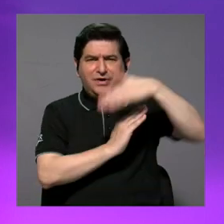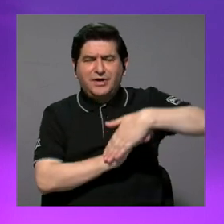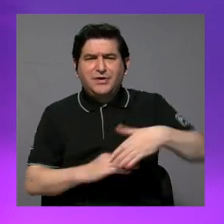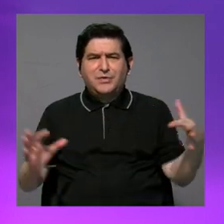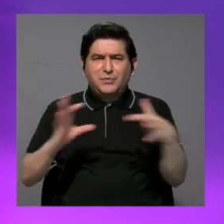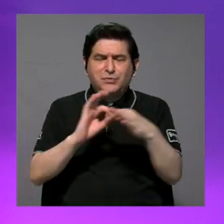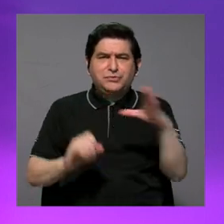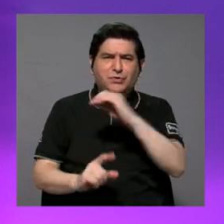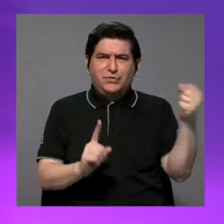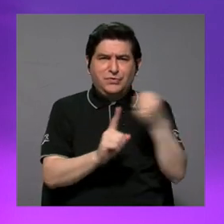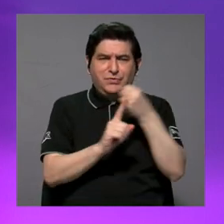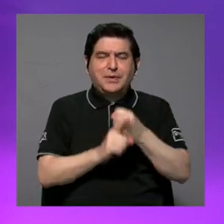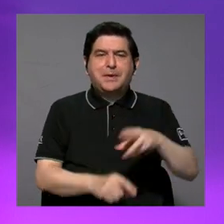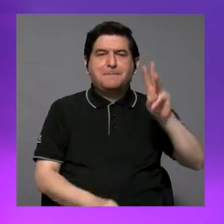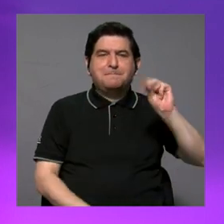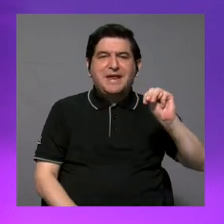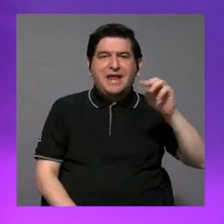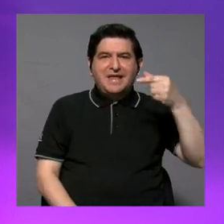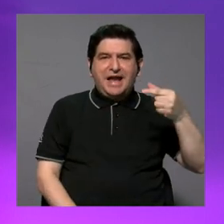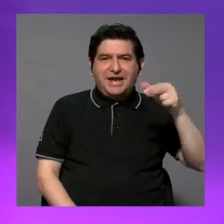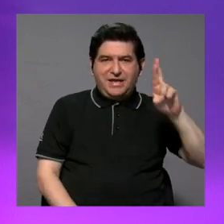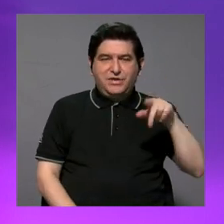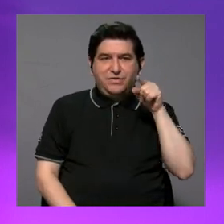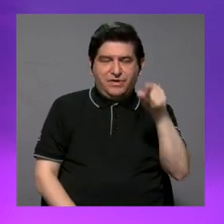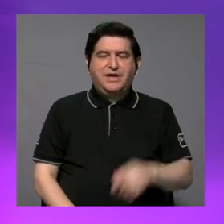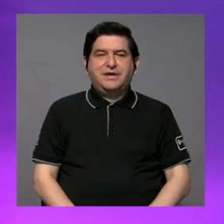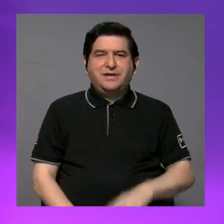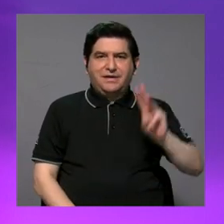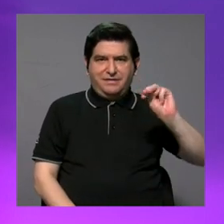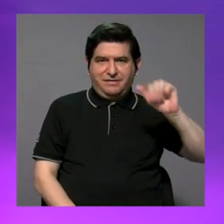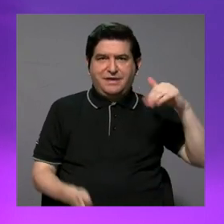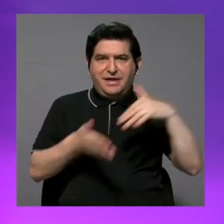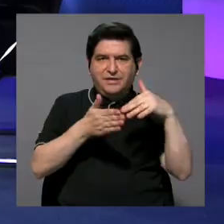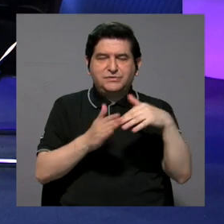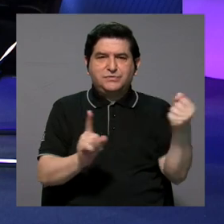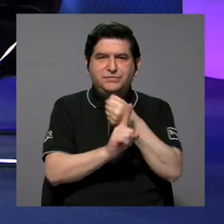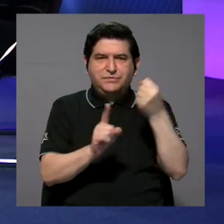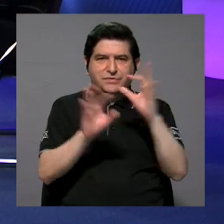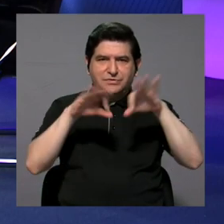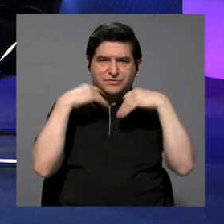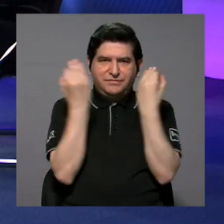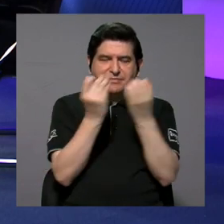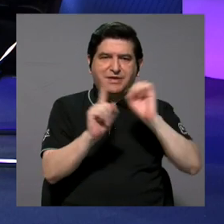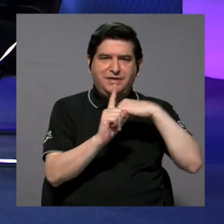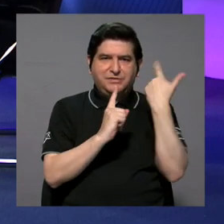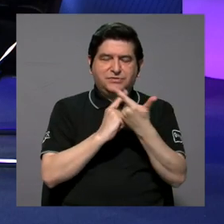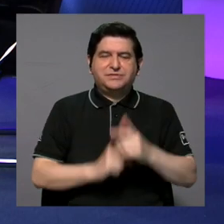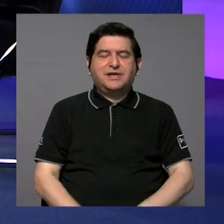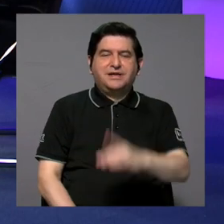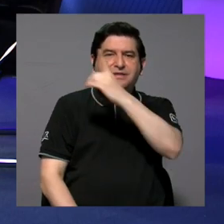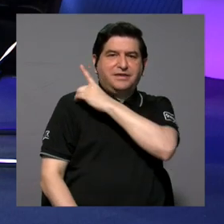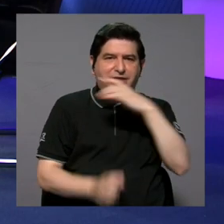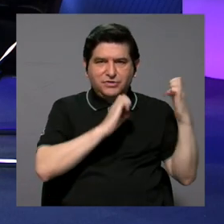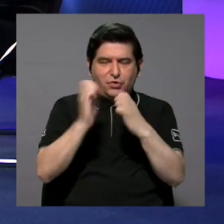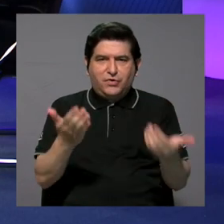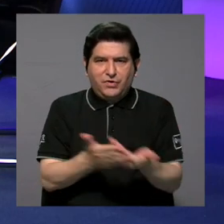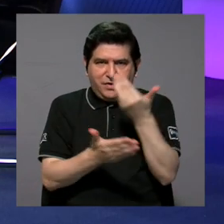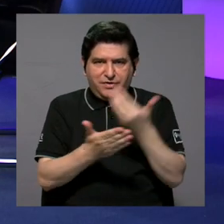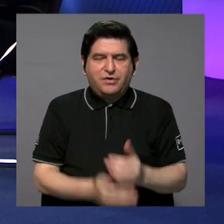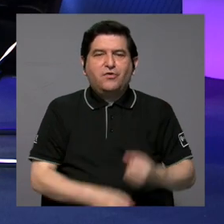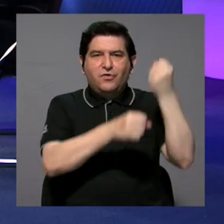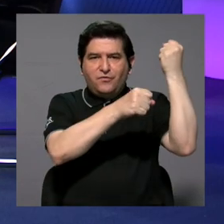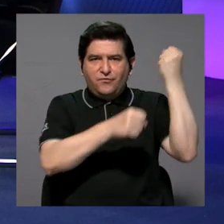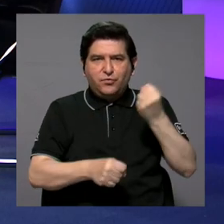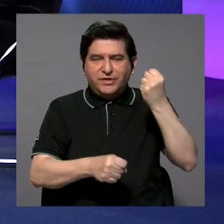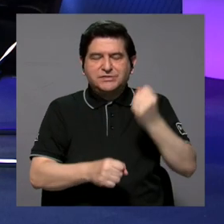Recibimos a la señora Milena Grillo Rivera, ella es máster en estudios de violencia familiar y social y directora de estrategia e innovación de la